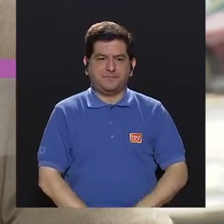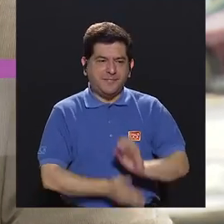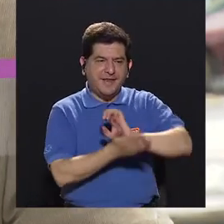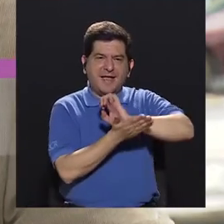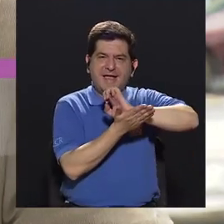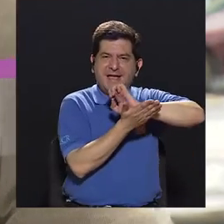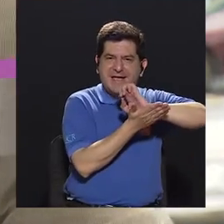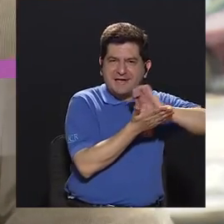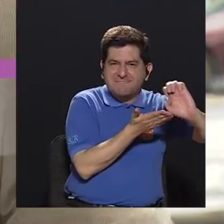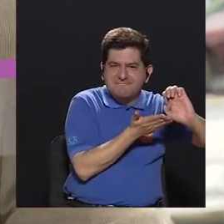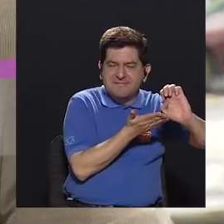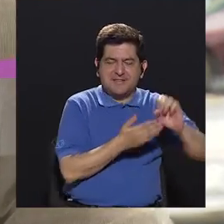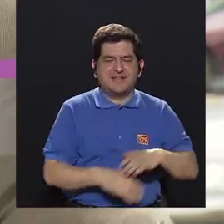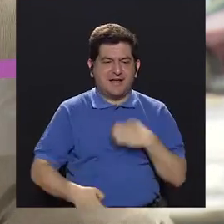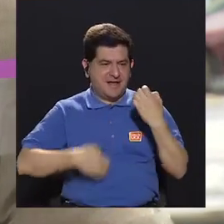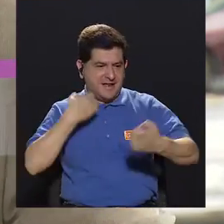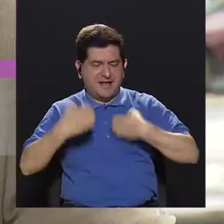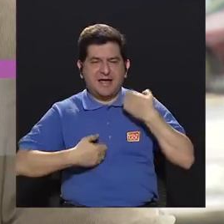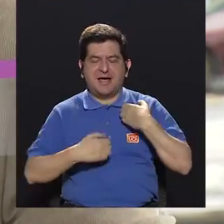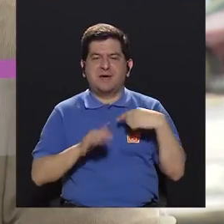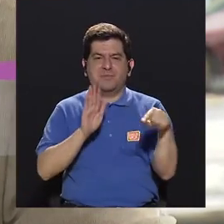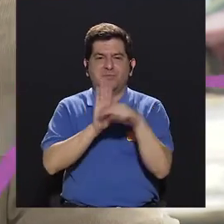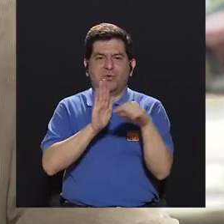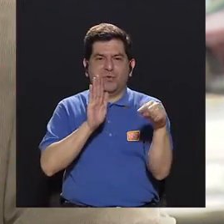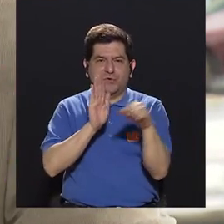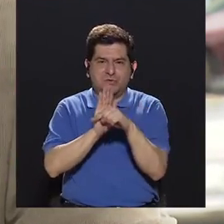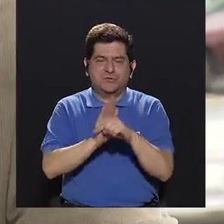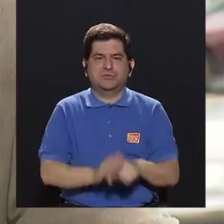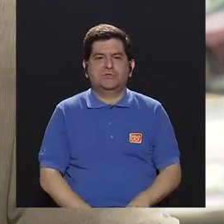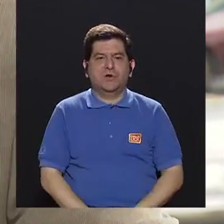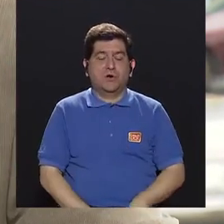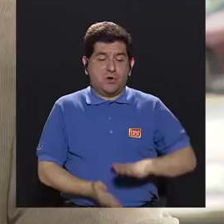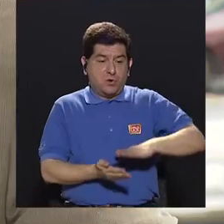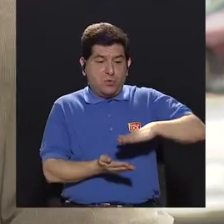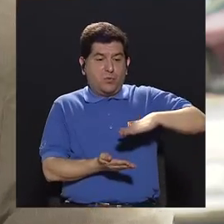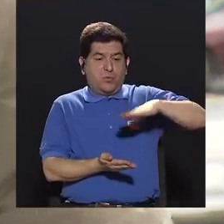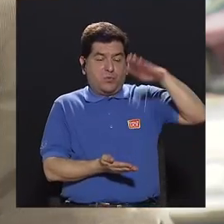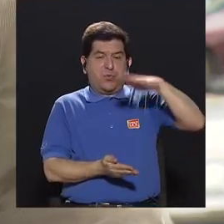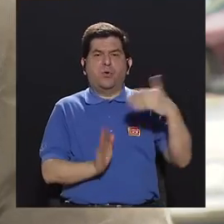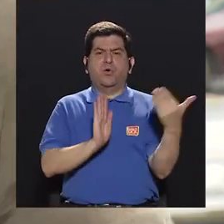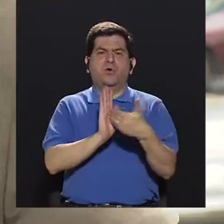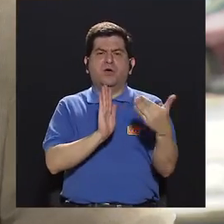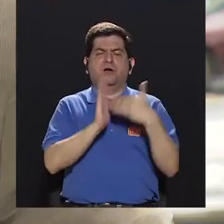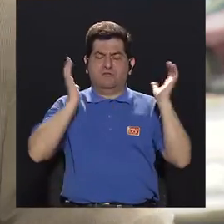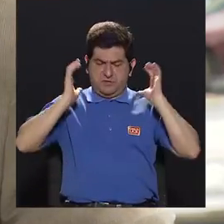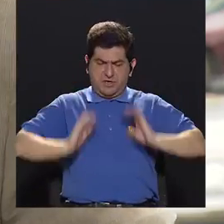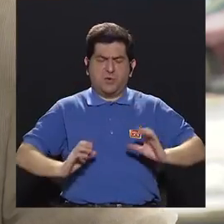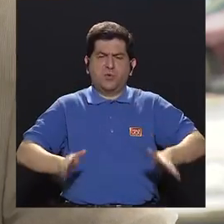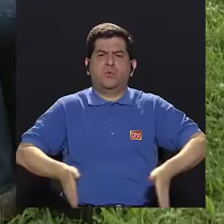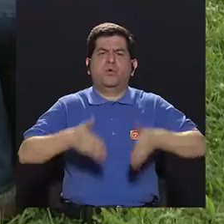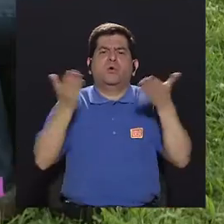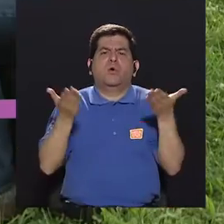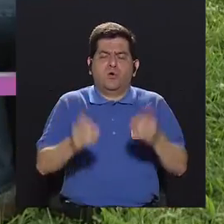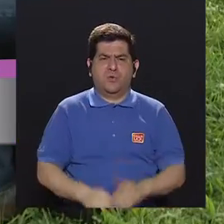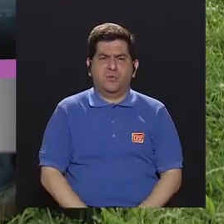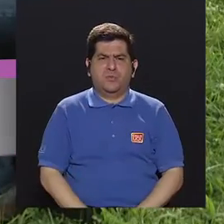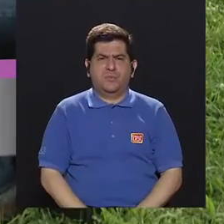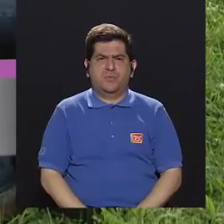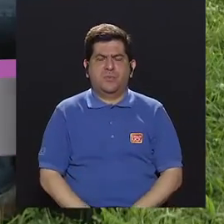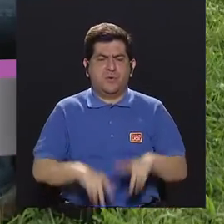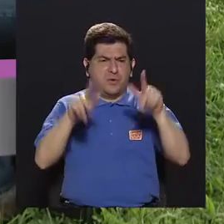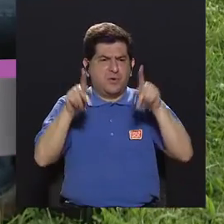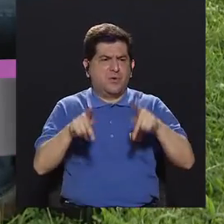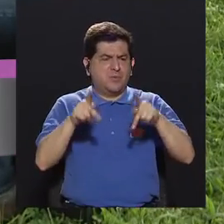evitar cómo evitar que las emociones negativas se puedan acumular y que nos hagan daño a nuestro cuerpo no sé qué podemos